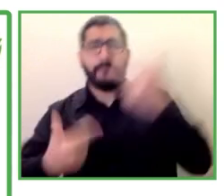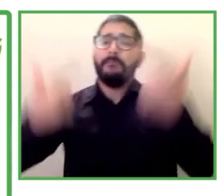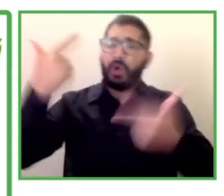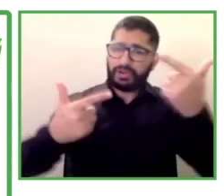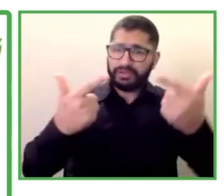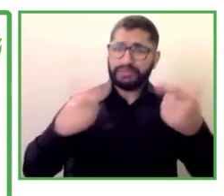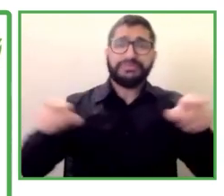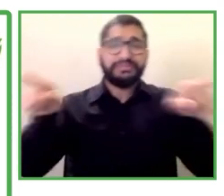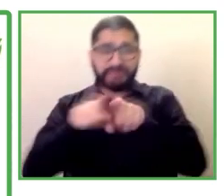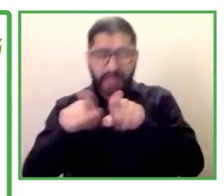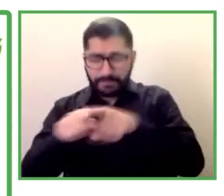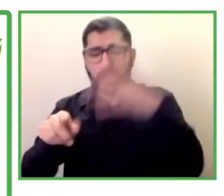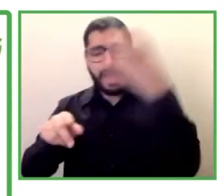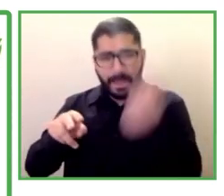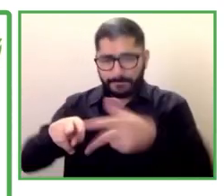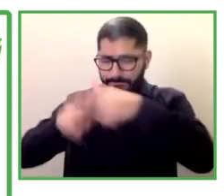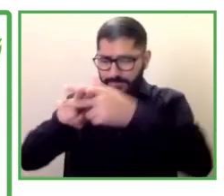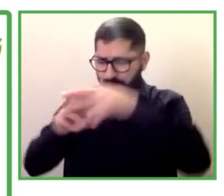incluye